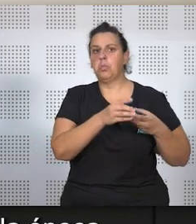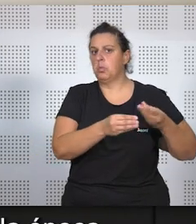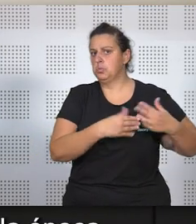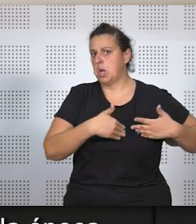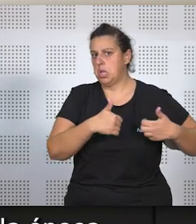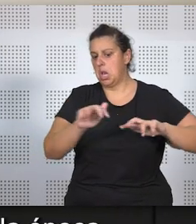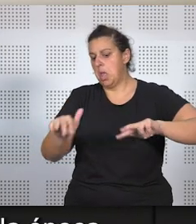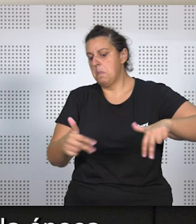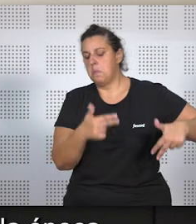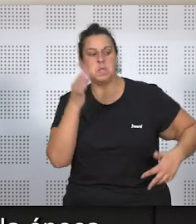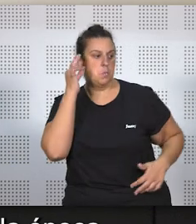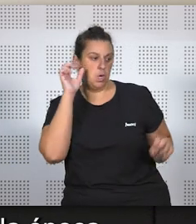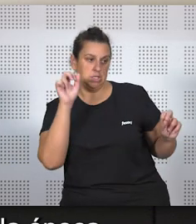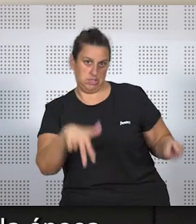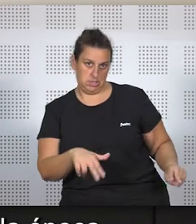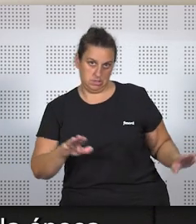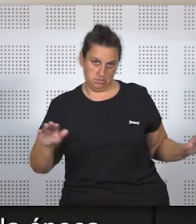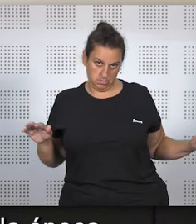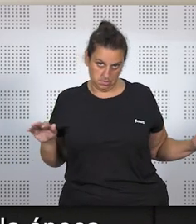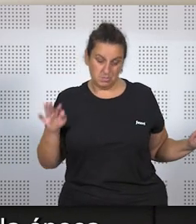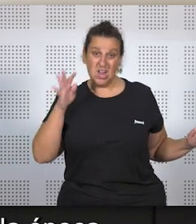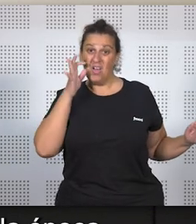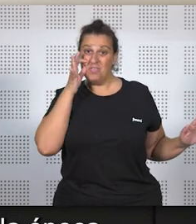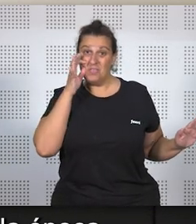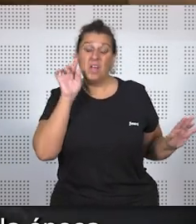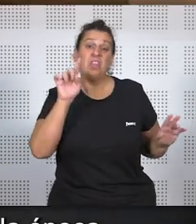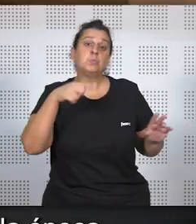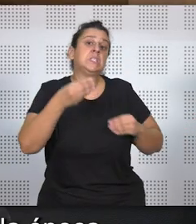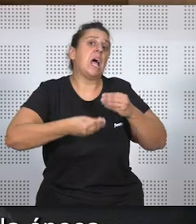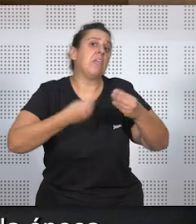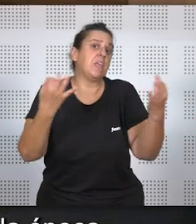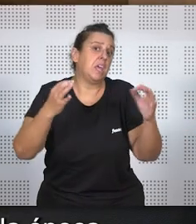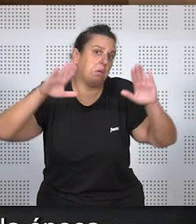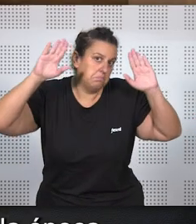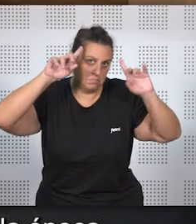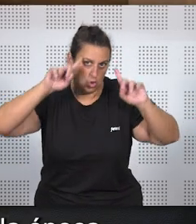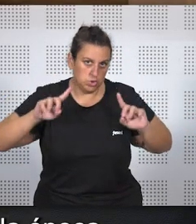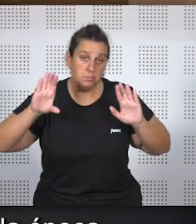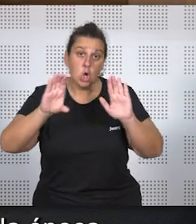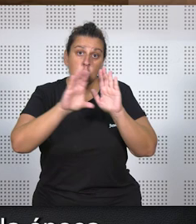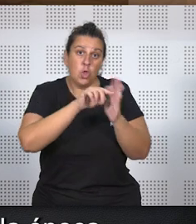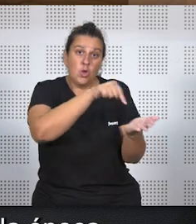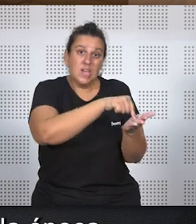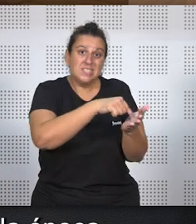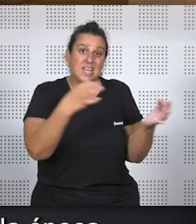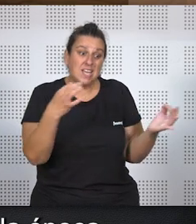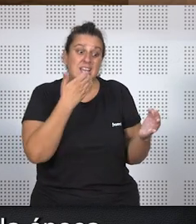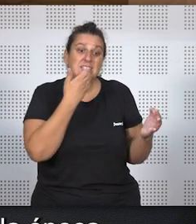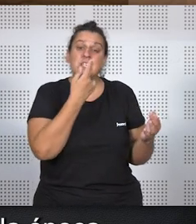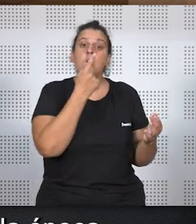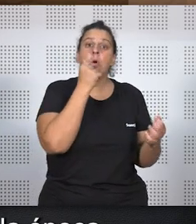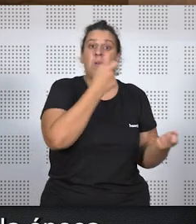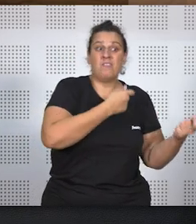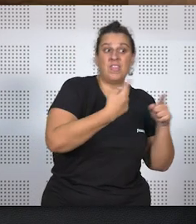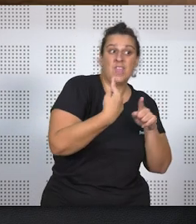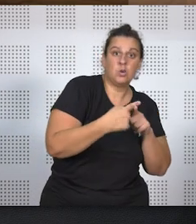Ahora ya, otra cosa es lo que hace, como dicen los juristas de la época, pero el código exige el consentimiento de la